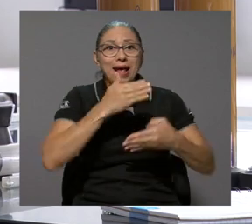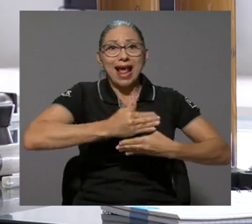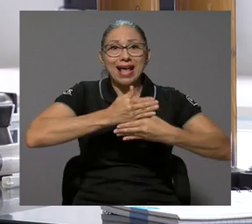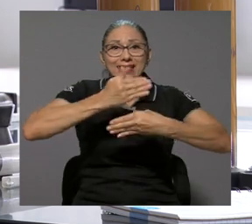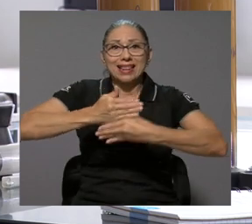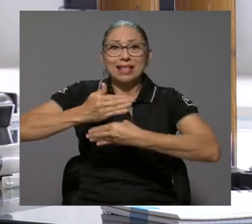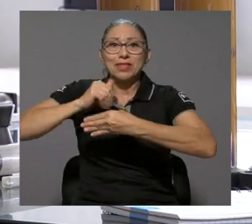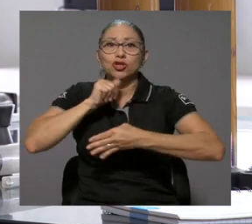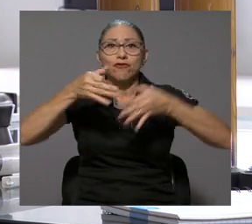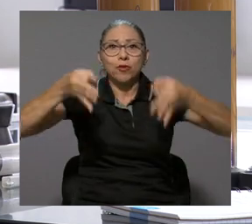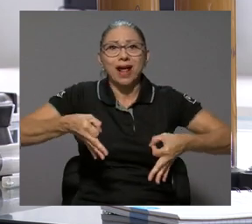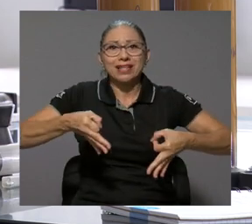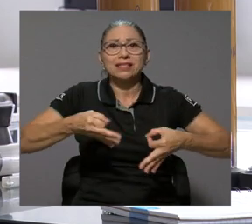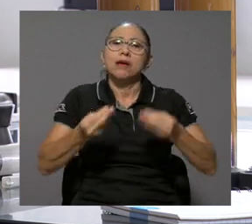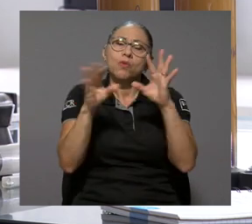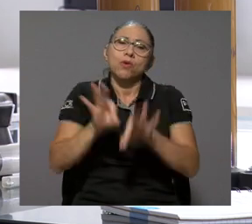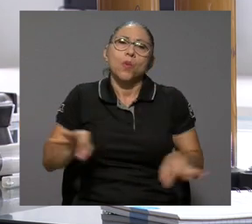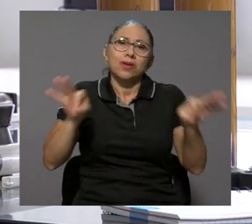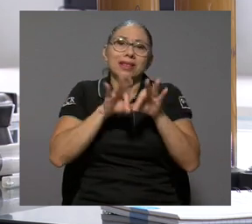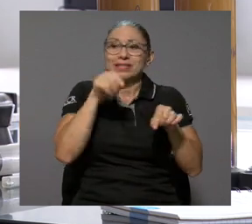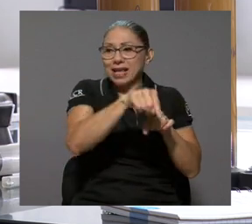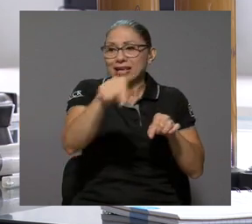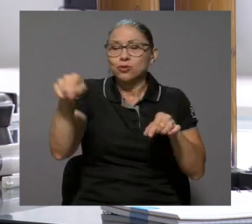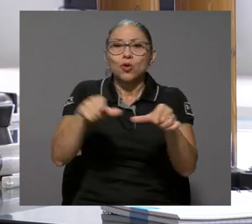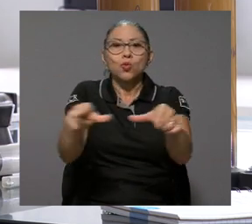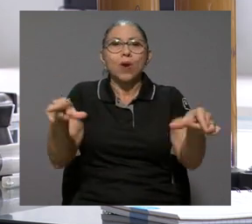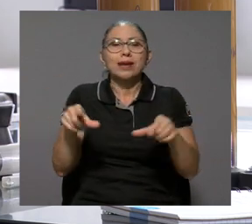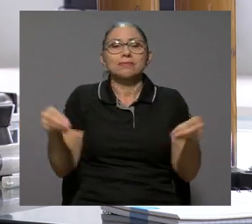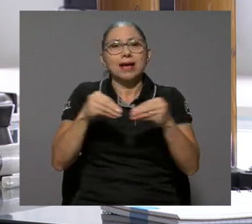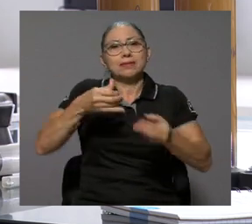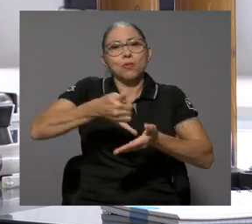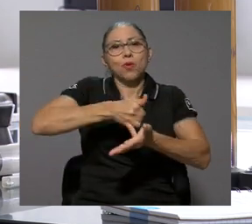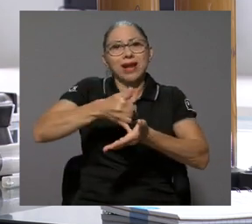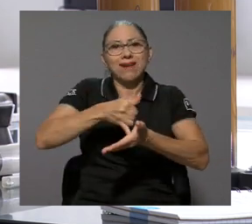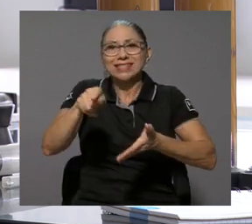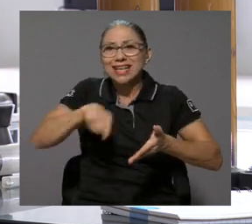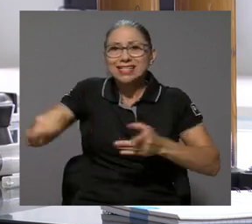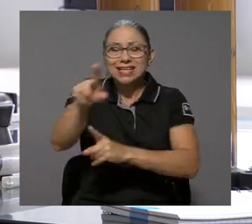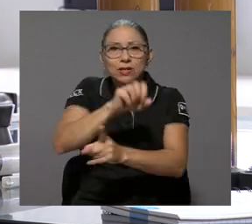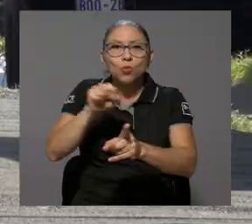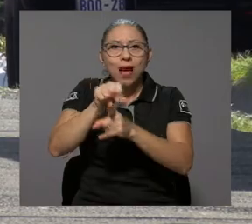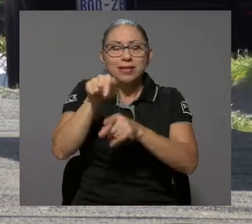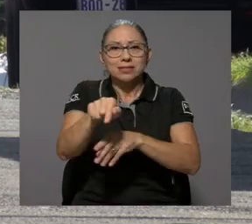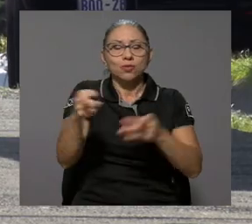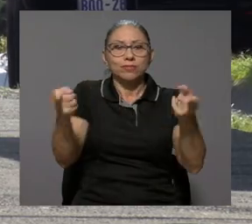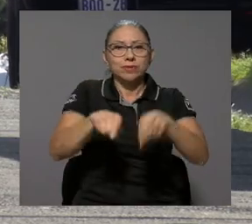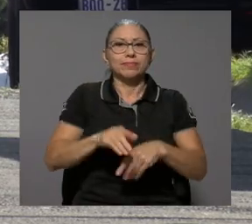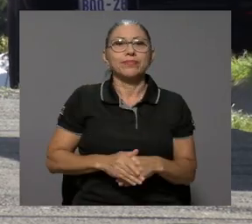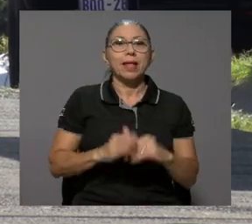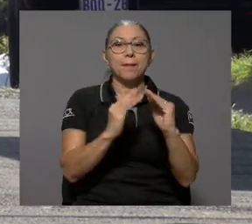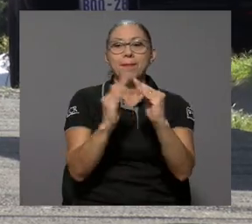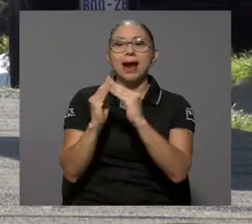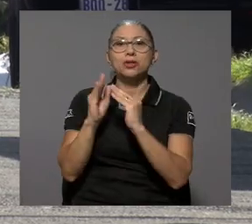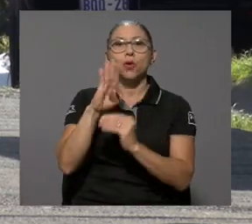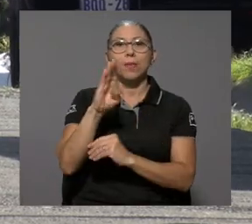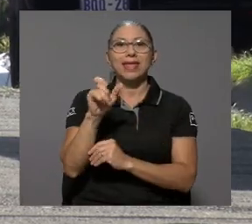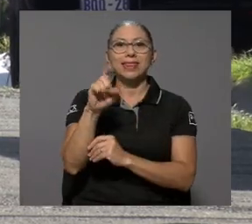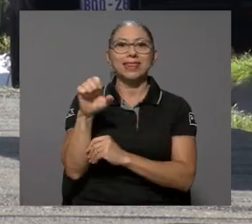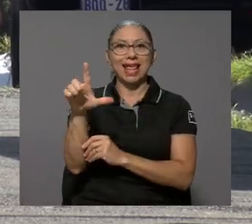asentamientos informales toma mucha relevancia porque son las zonas más vulnerables dentro de esta dinámica urbana.